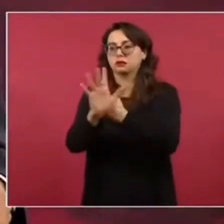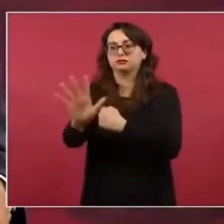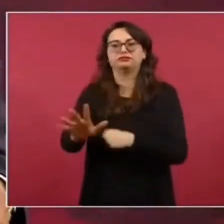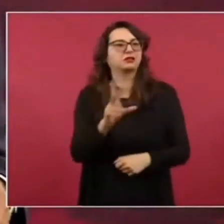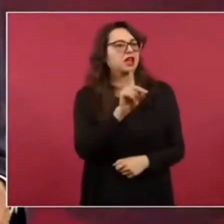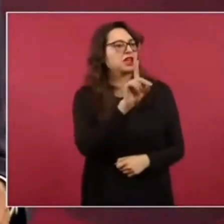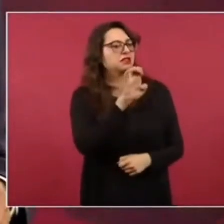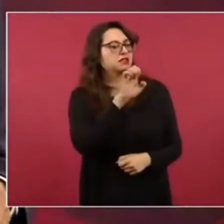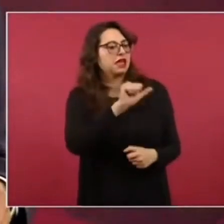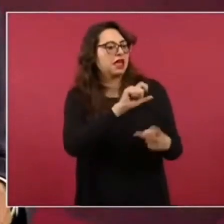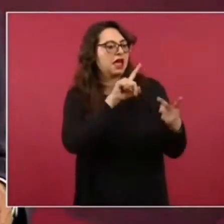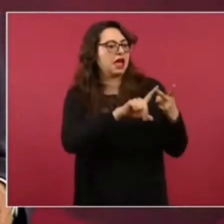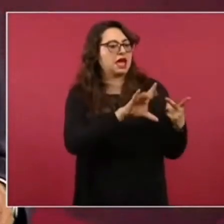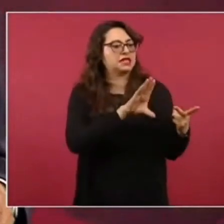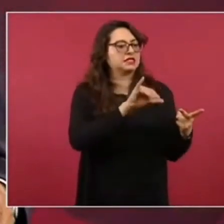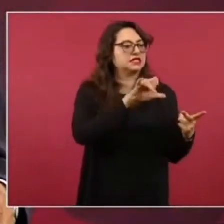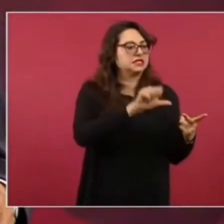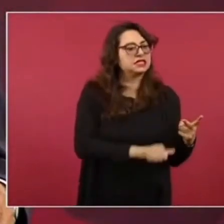robocot